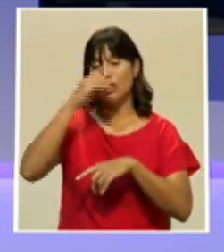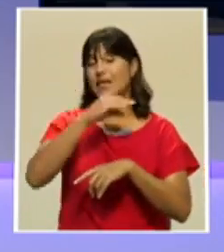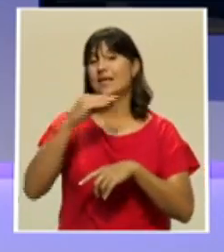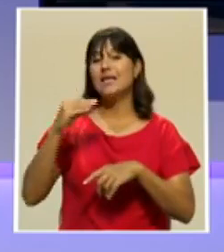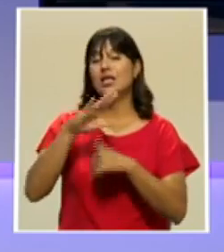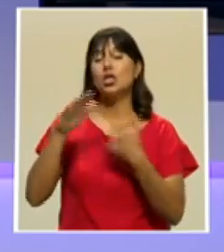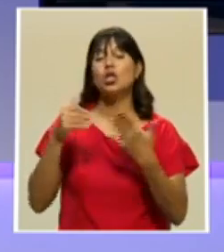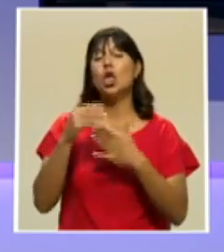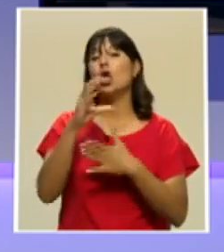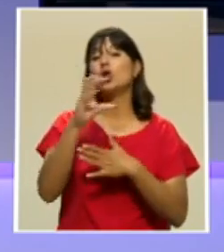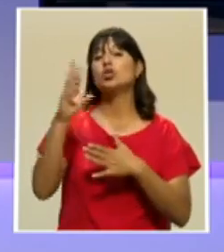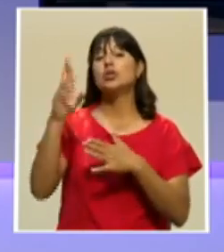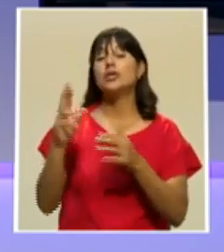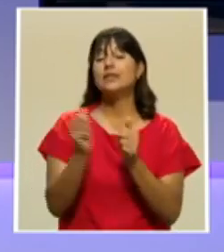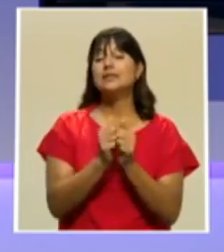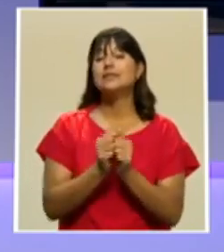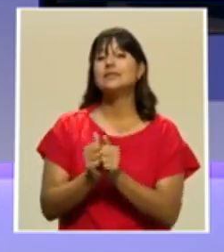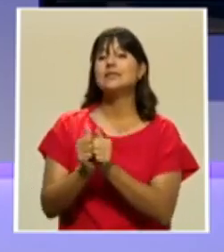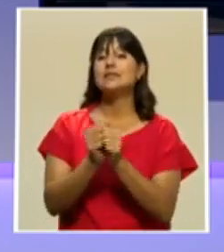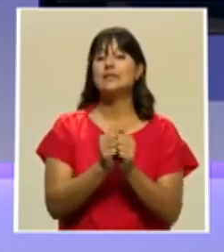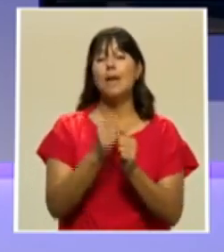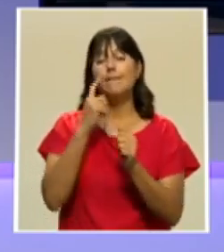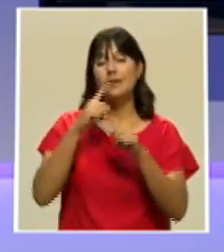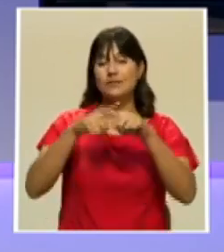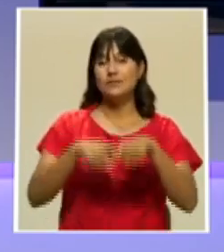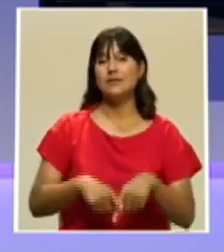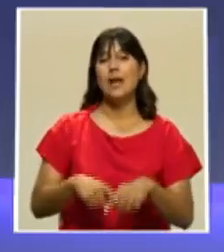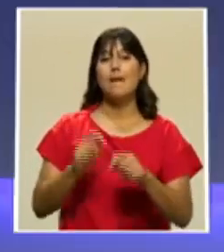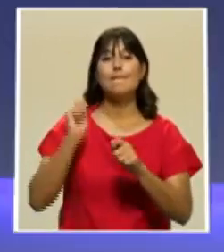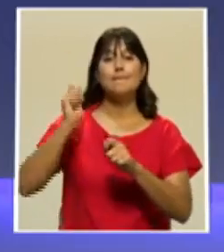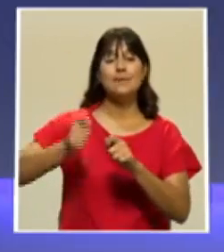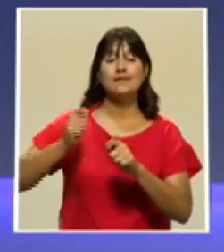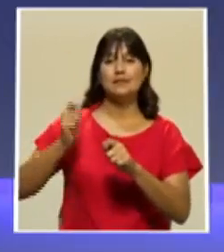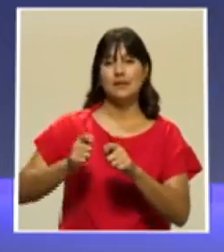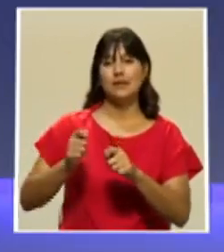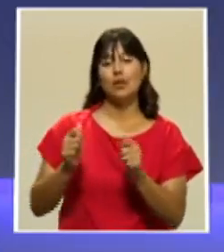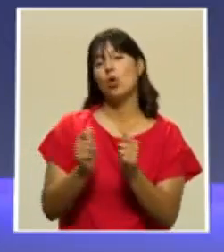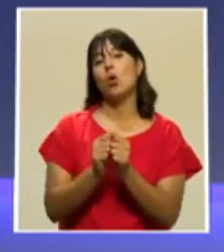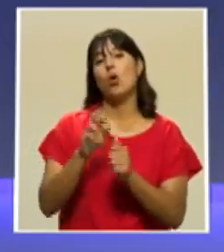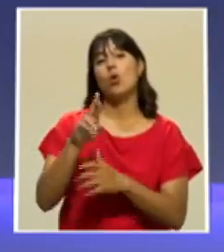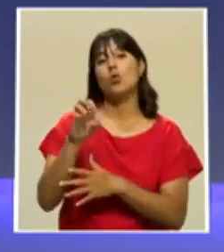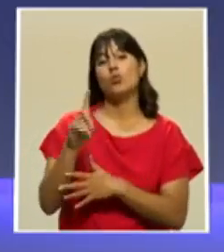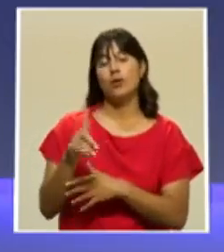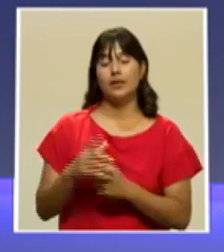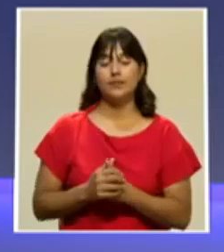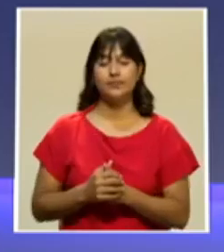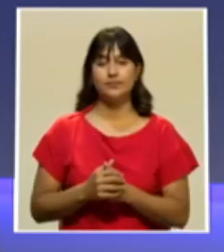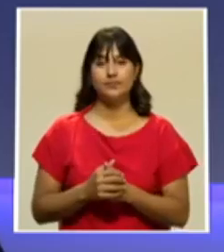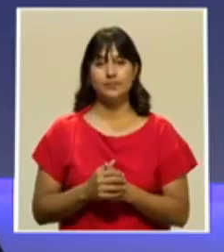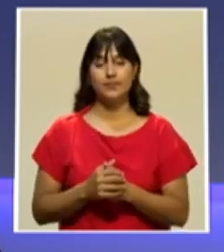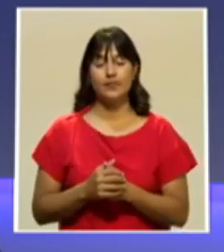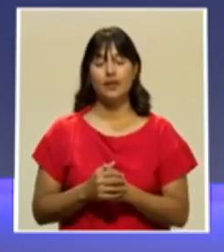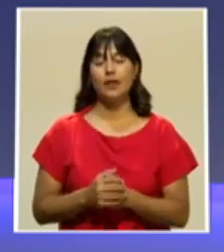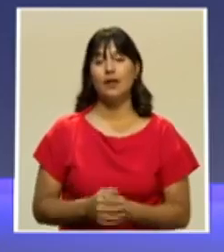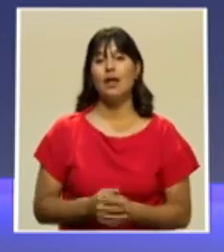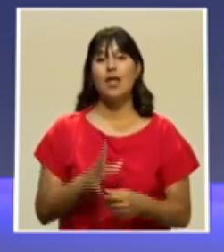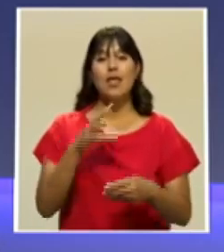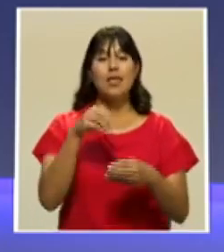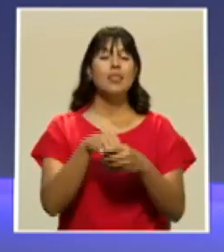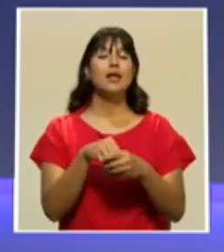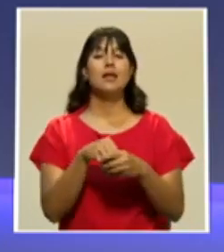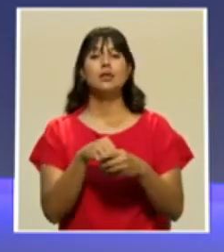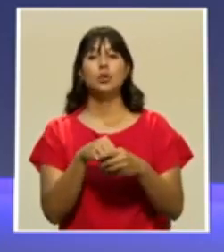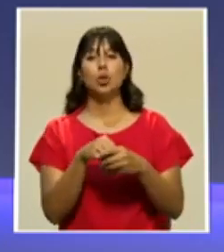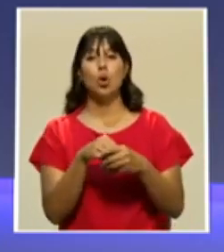en torno al veto a la pesca de arrastre. En donde no hay tanta unión es dentro de los